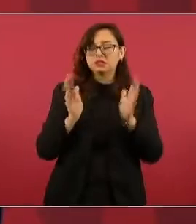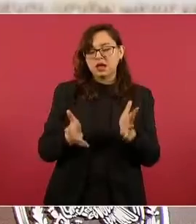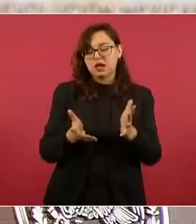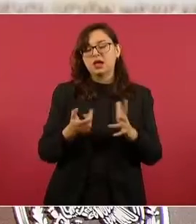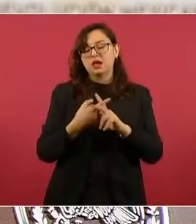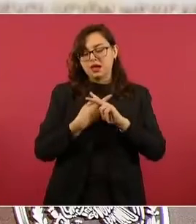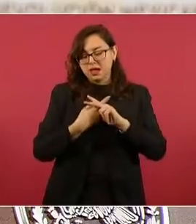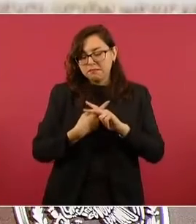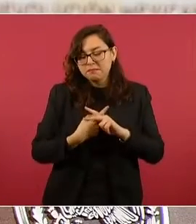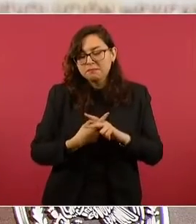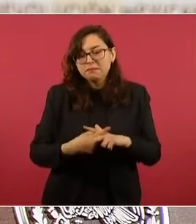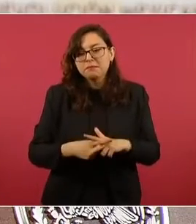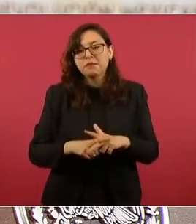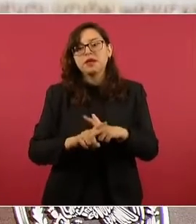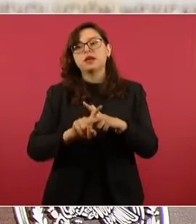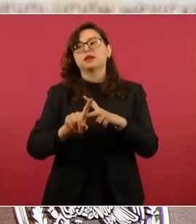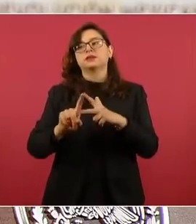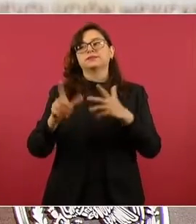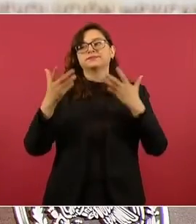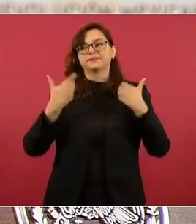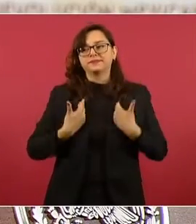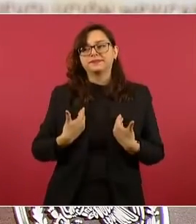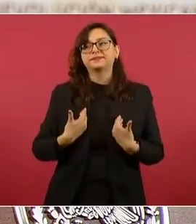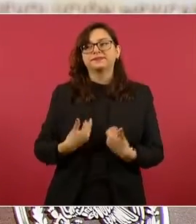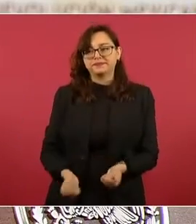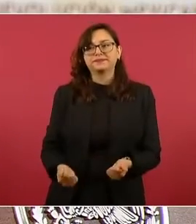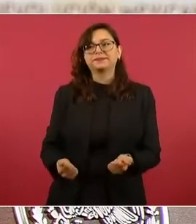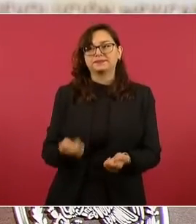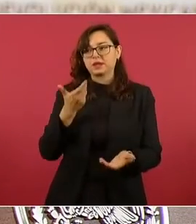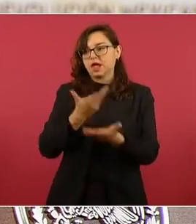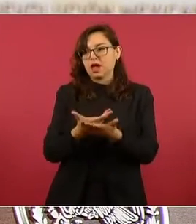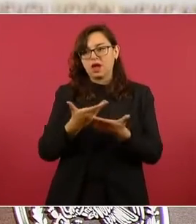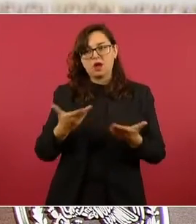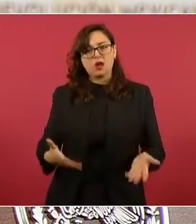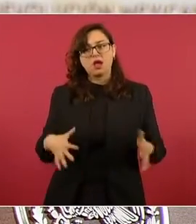que son otros tiempos,